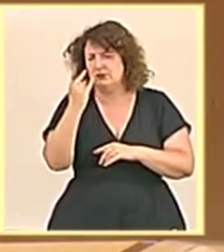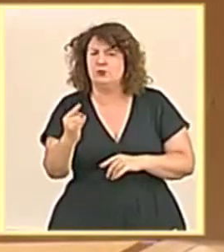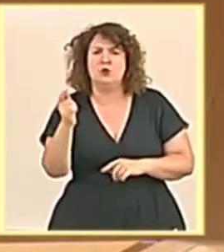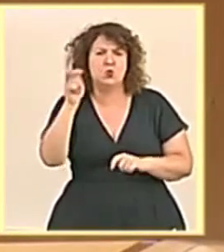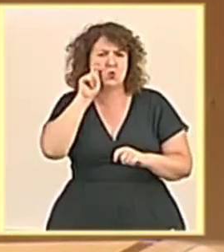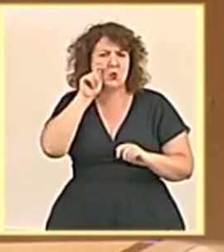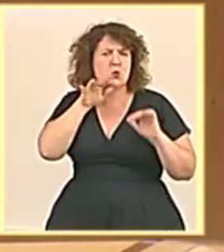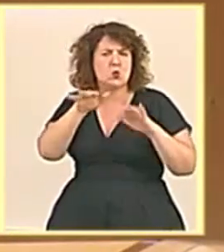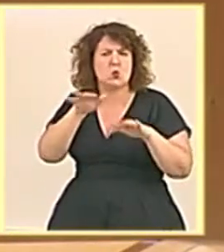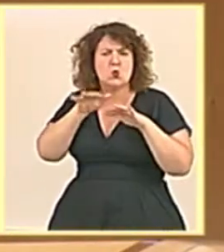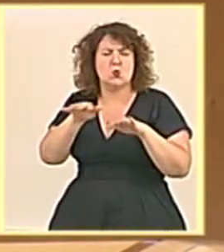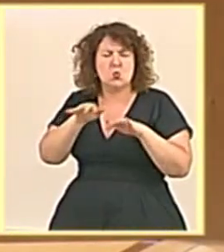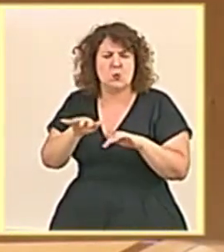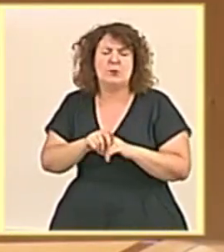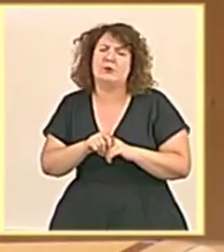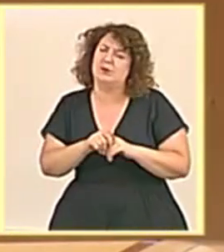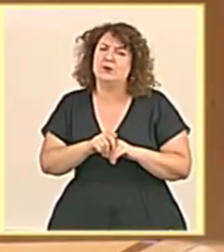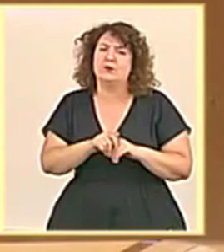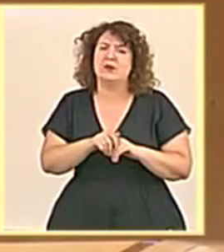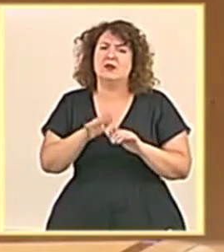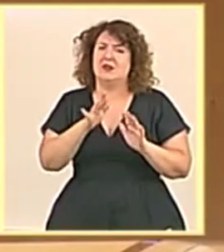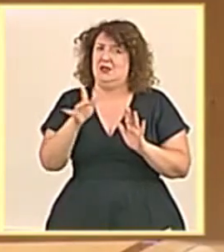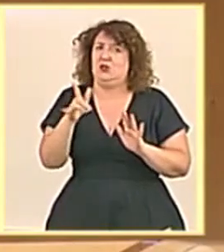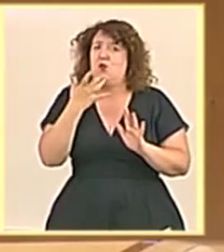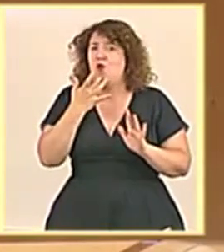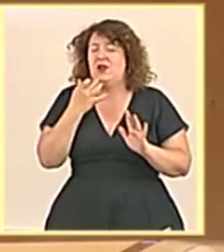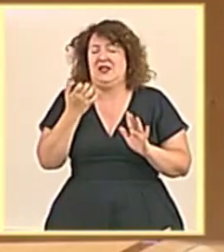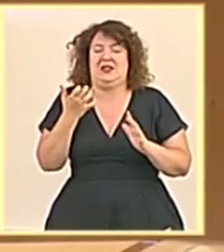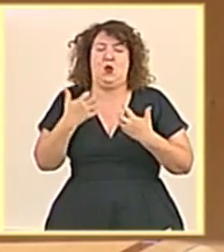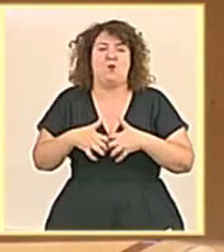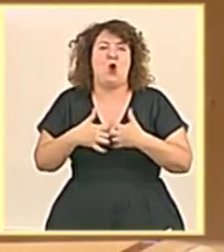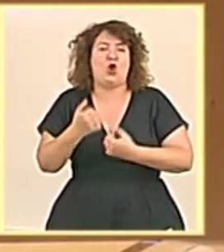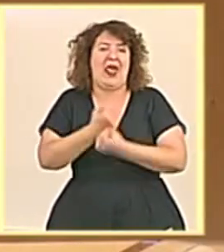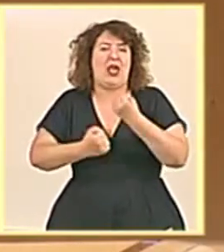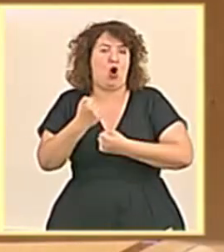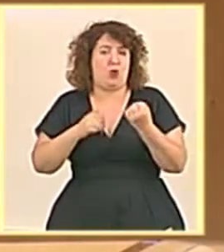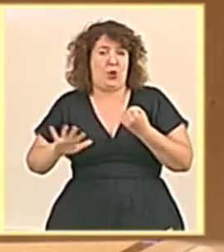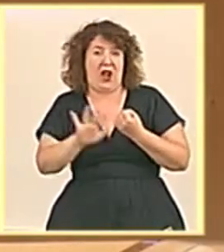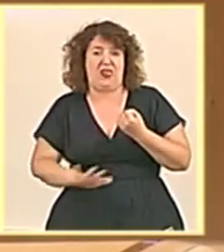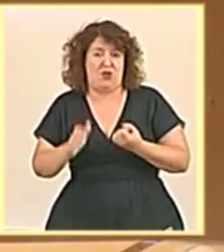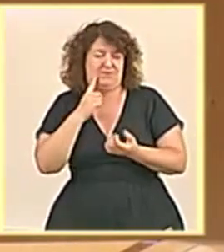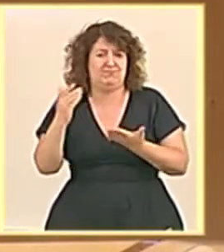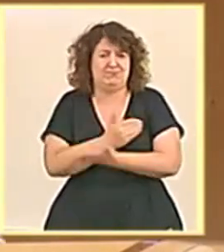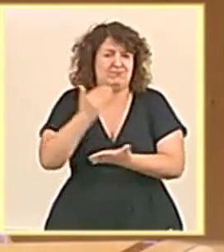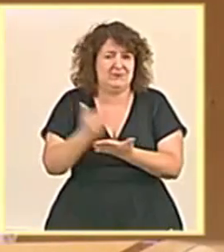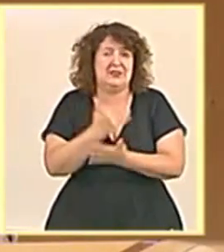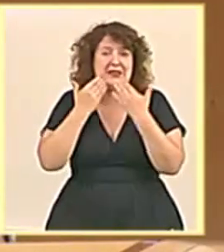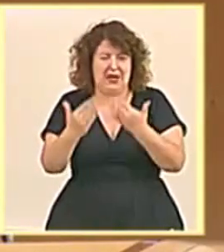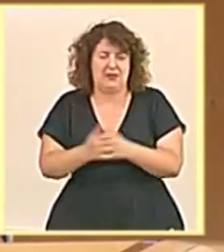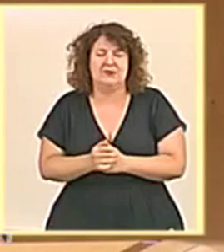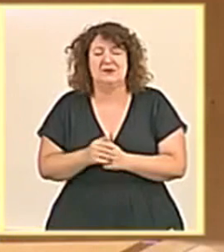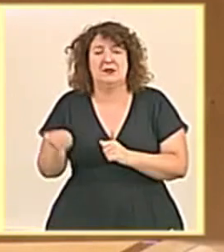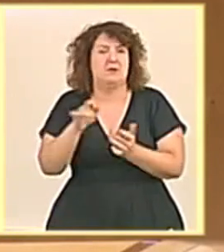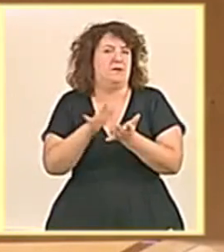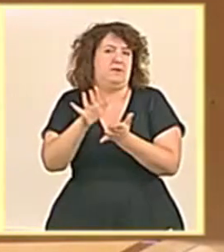en el que el turismo, tal y como usted indicaba, constituye uno de los principales motores económicos. Y, singularmente, las playas